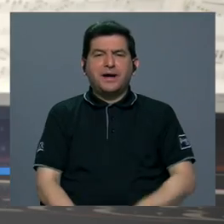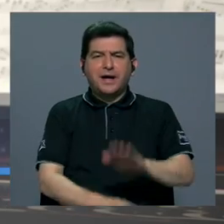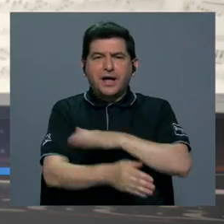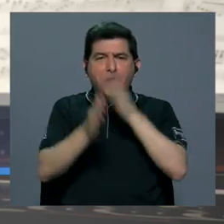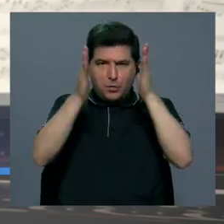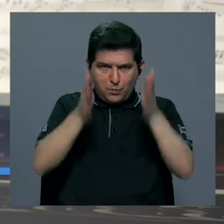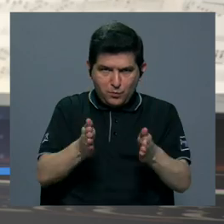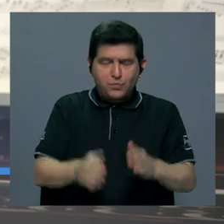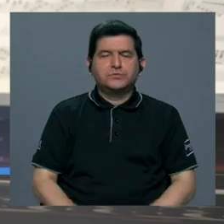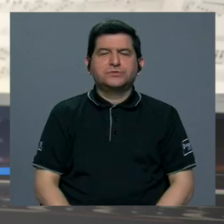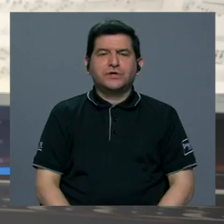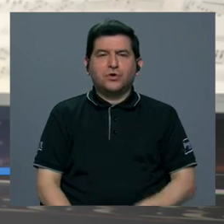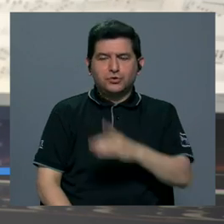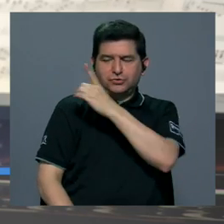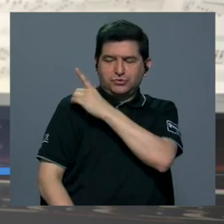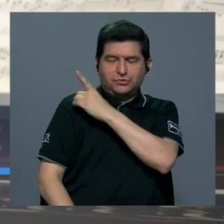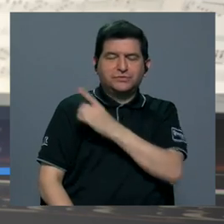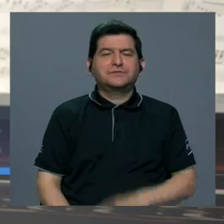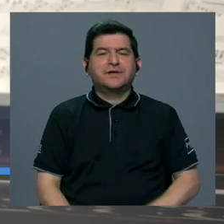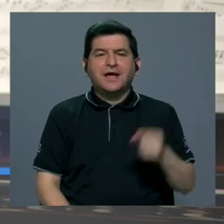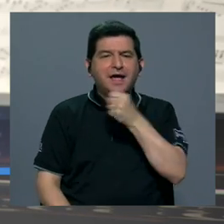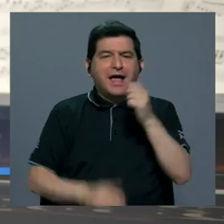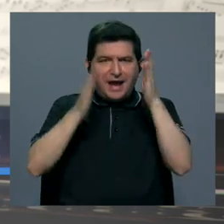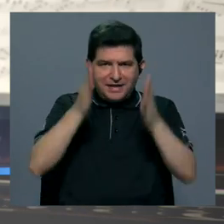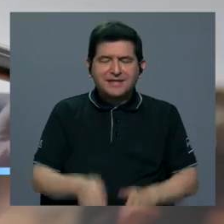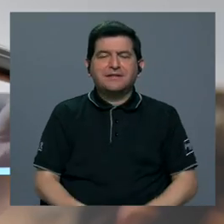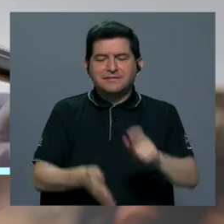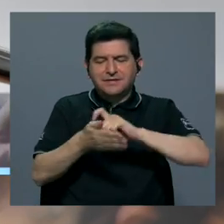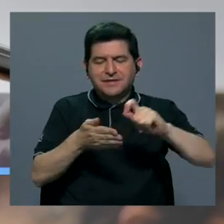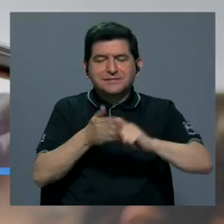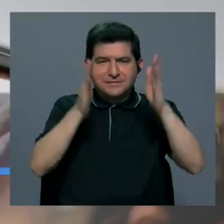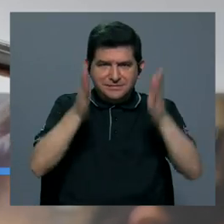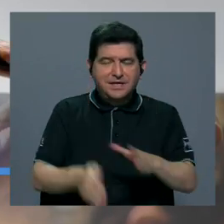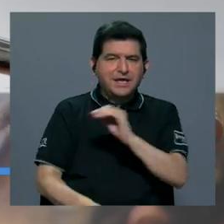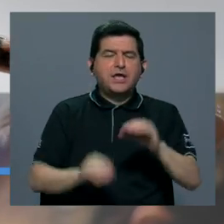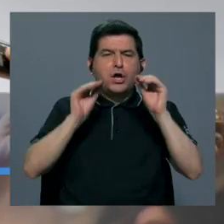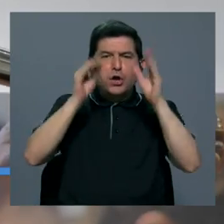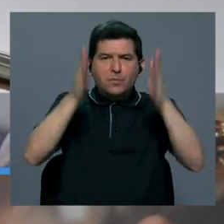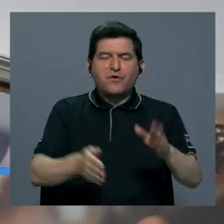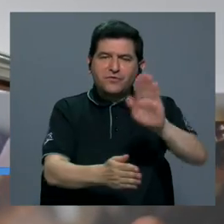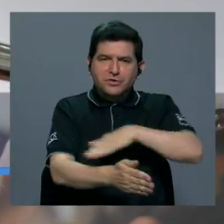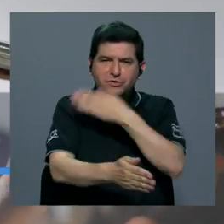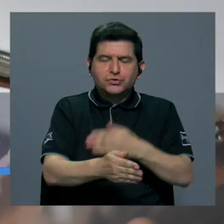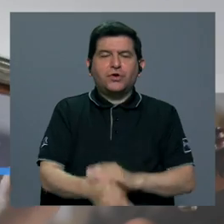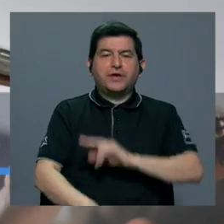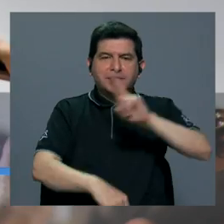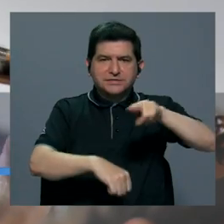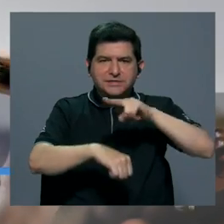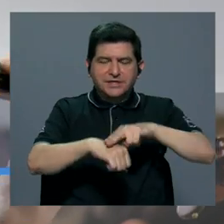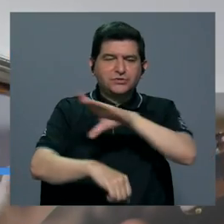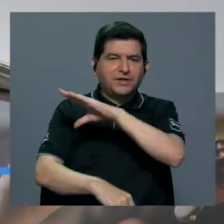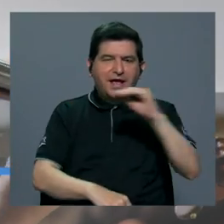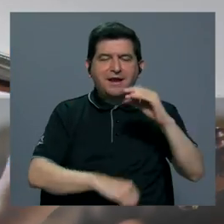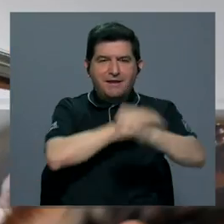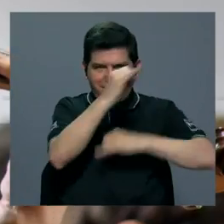instrumentistas, directores, cantantes, compositores y educadores musicales nacionales